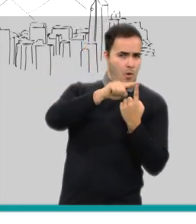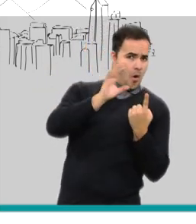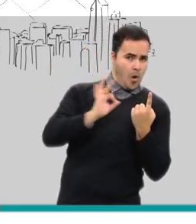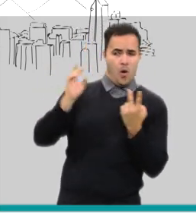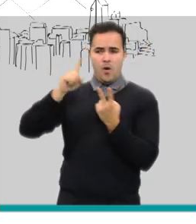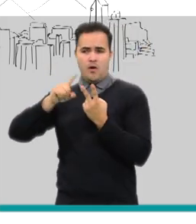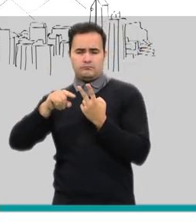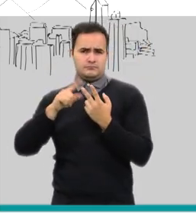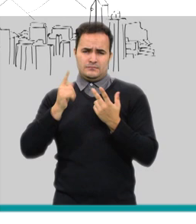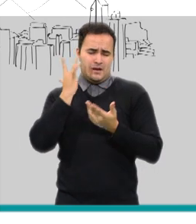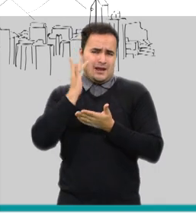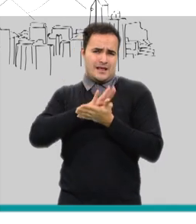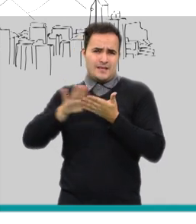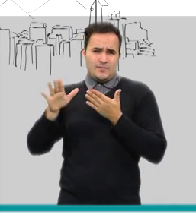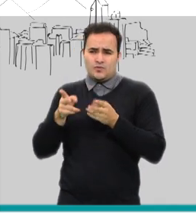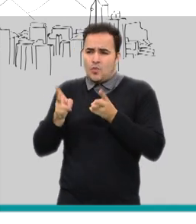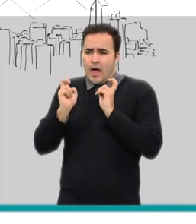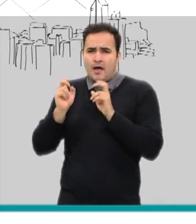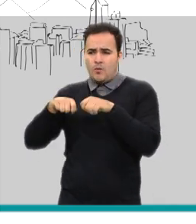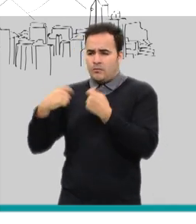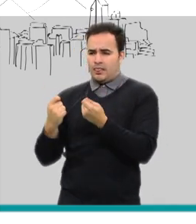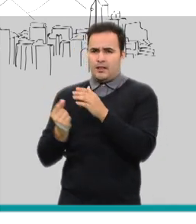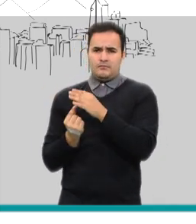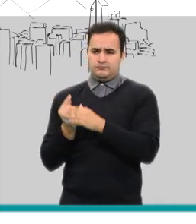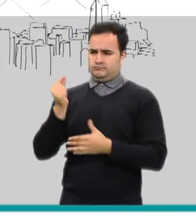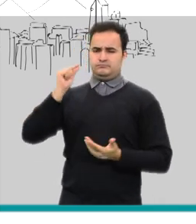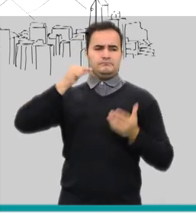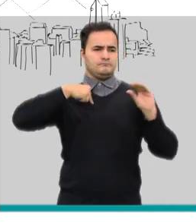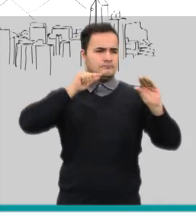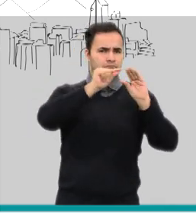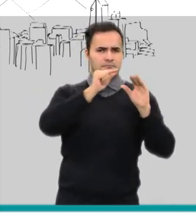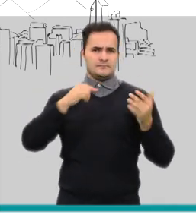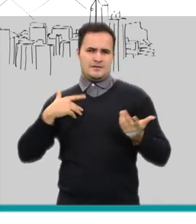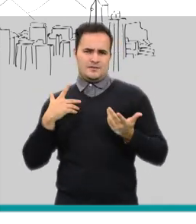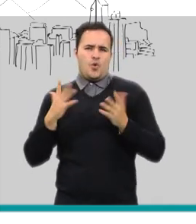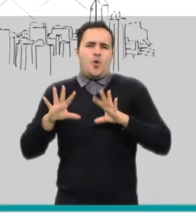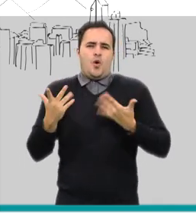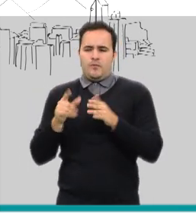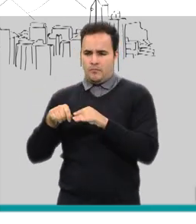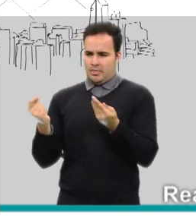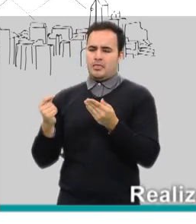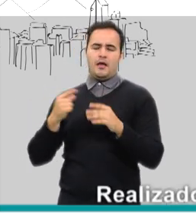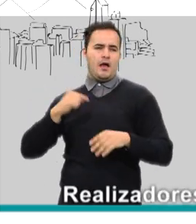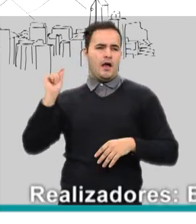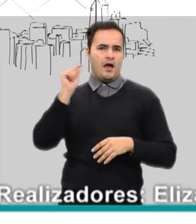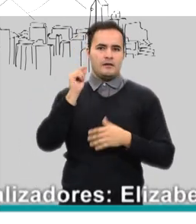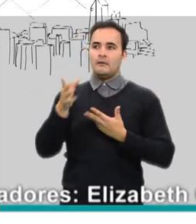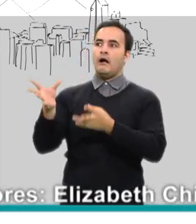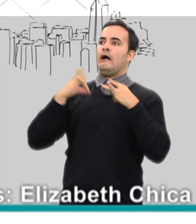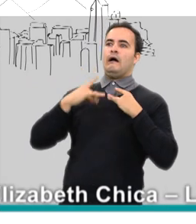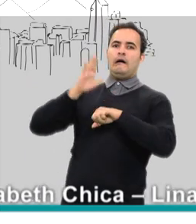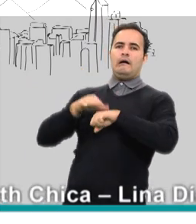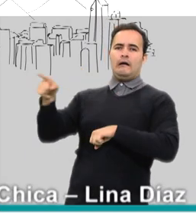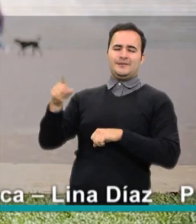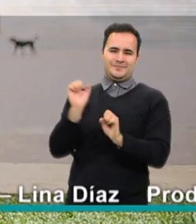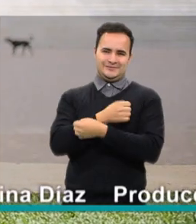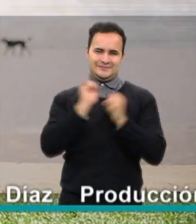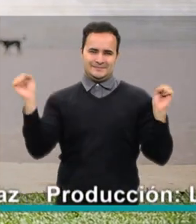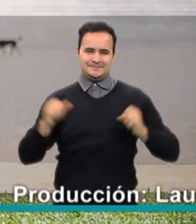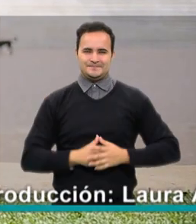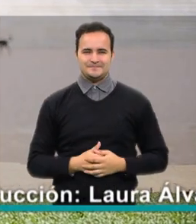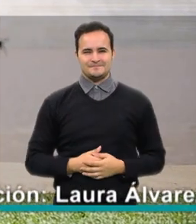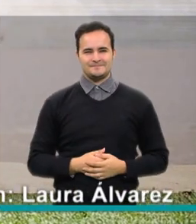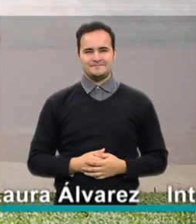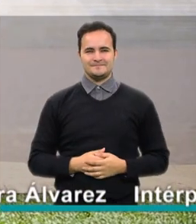que no tienen germes, que son estériles. Entonces, por ese motivo es imposible que uno se pueda contagiar.